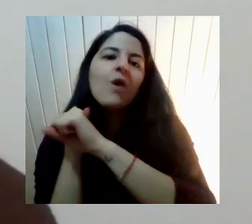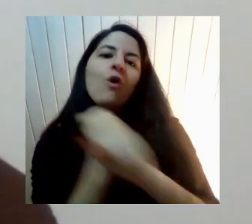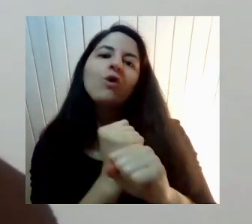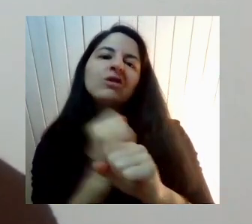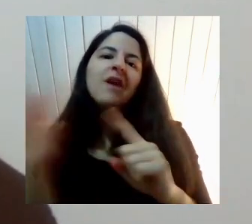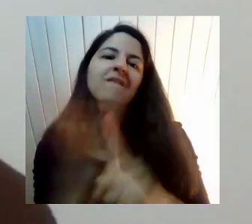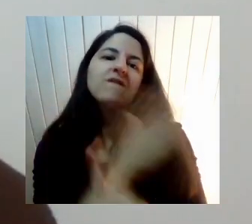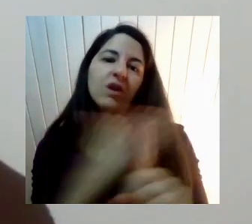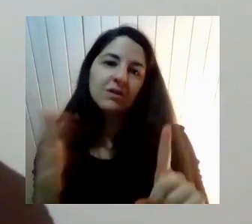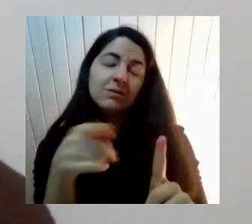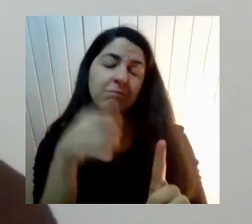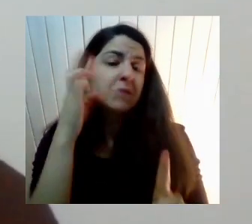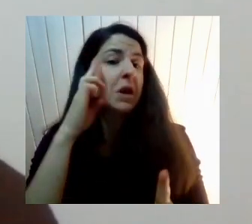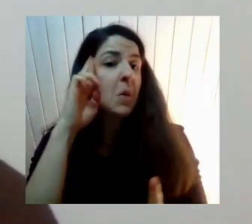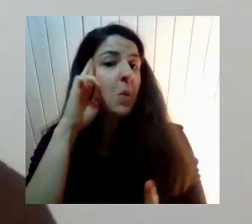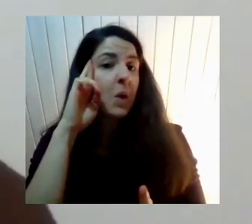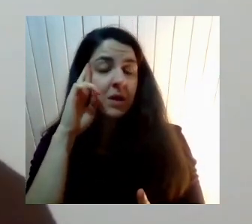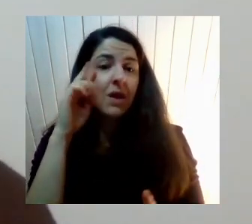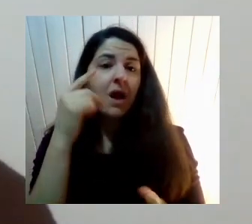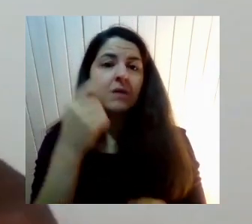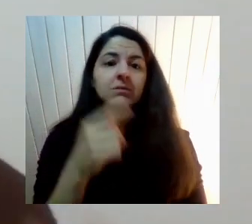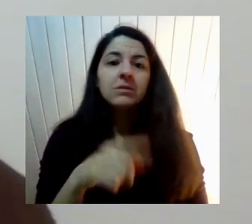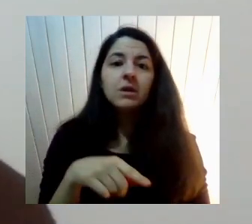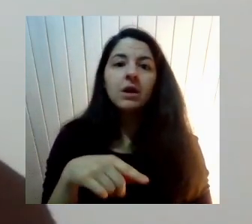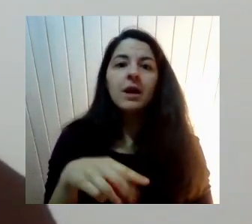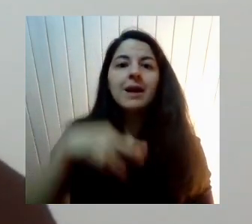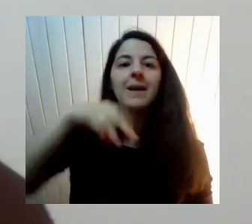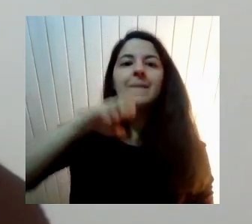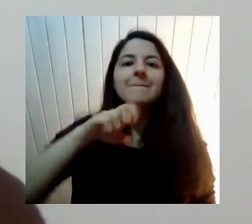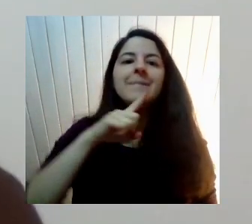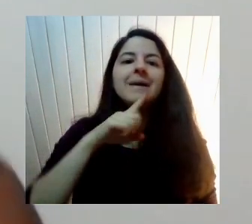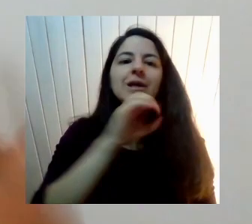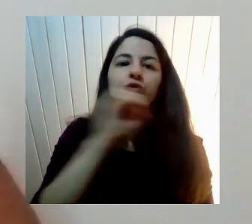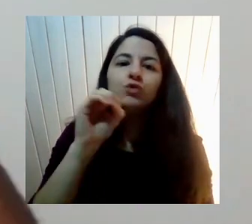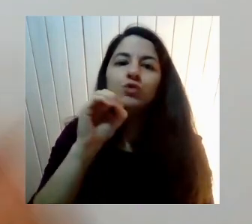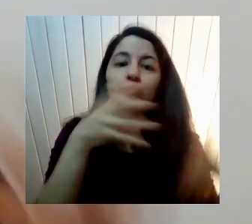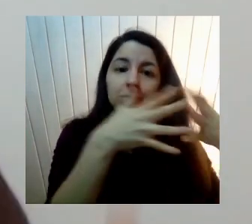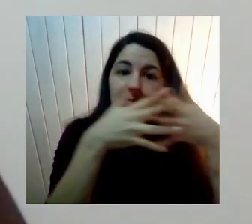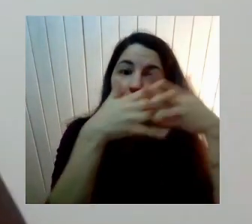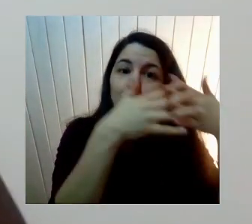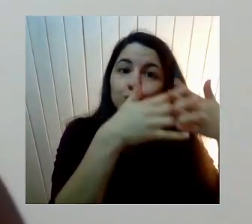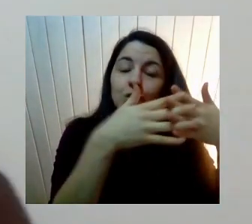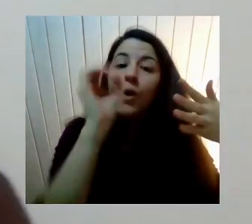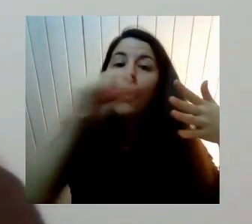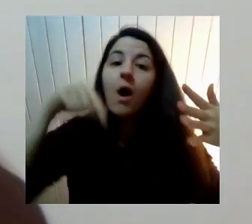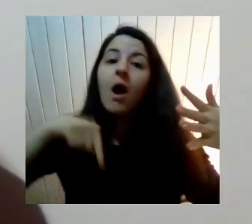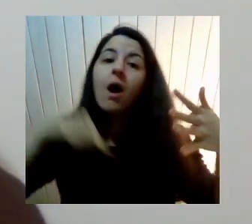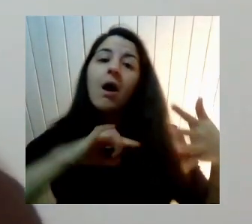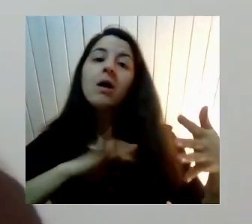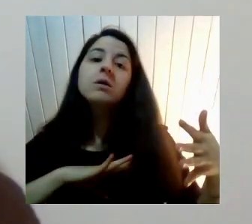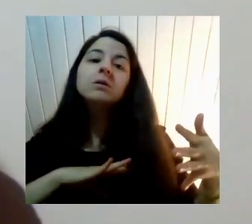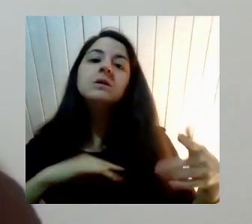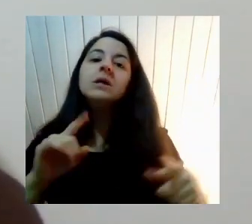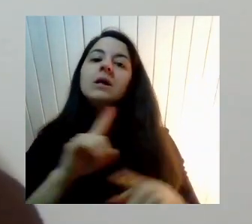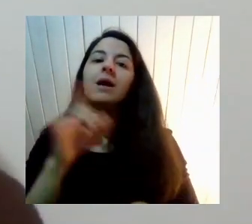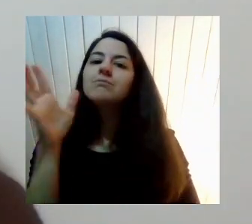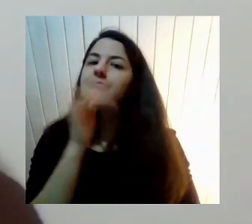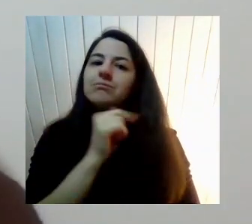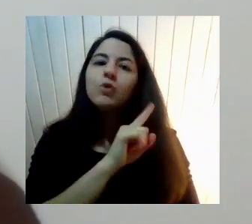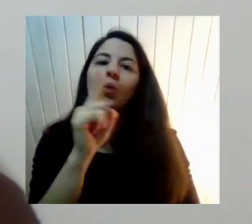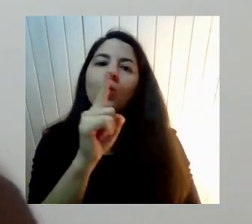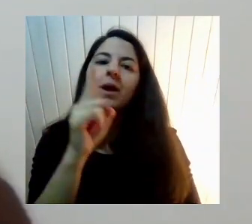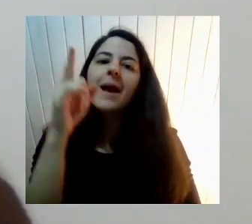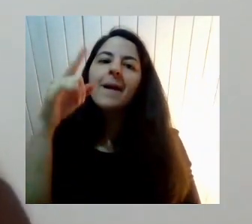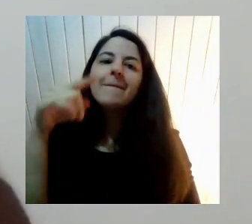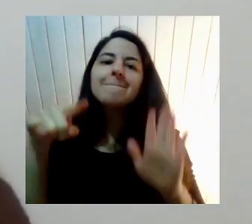El Ni tú En Estados Unidos ¿Cierto? Cómo empiezas De esta manera Cuando empezamos A darnos cuenta En este proceso Que es fundamental Para el